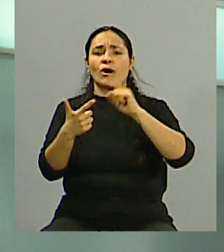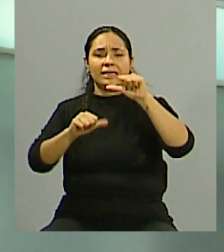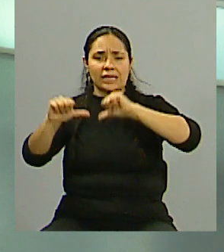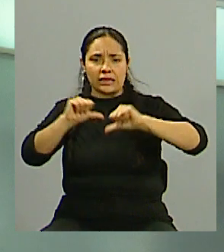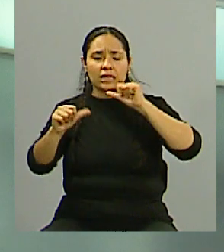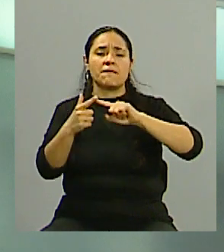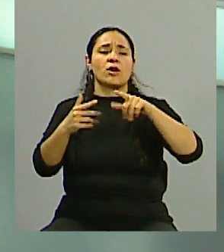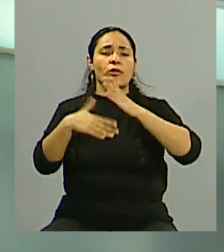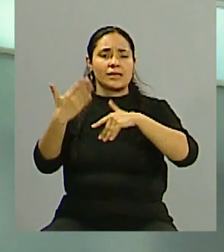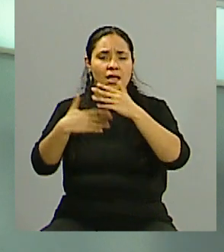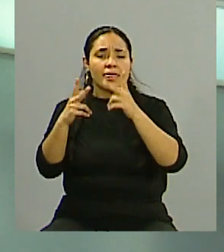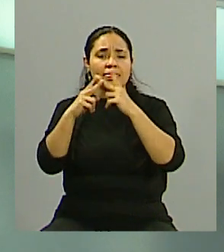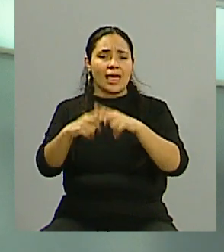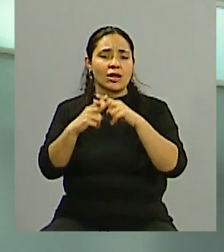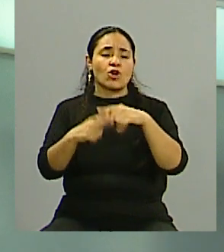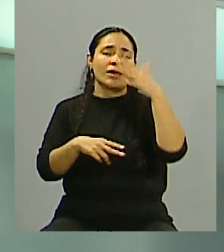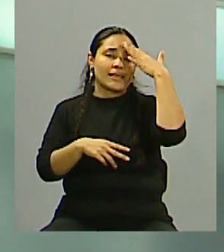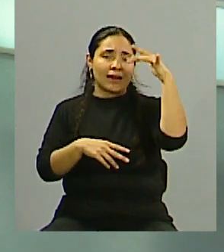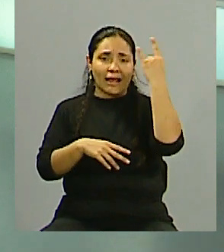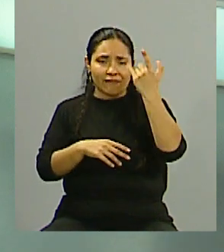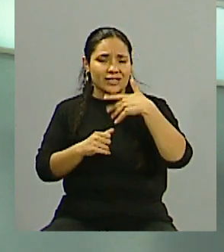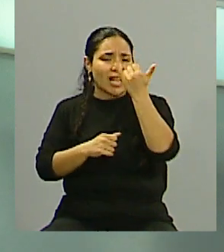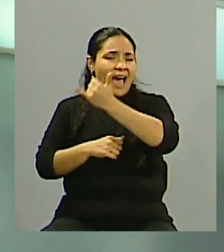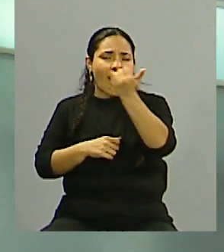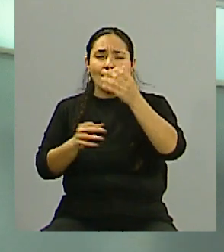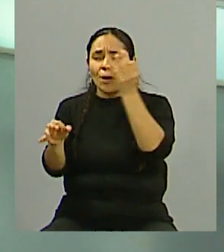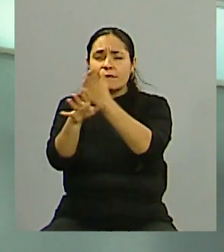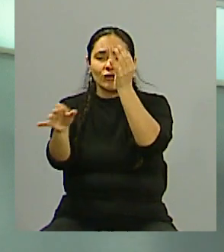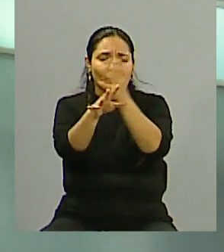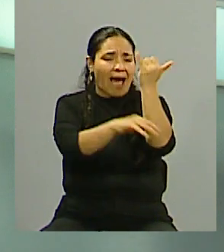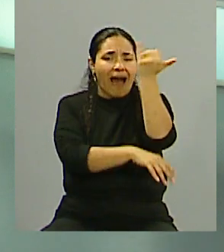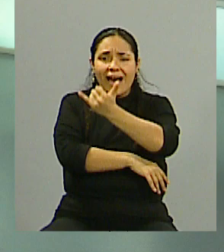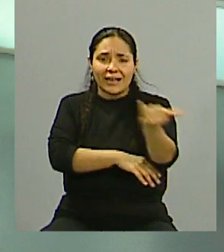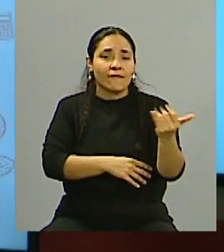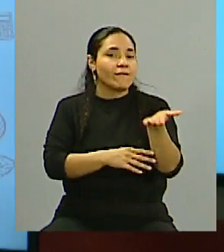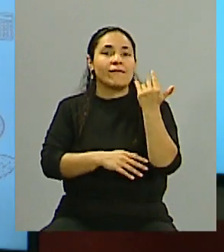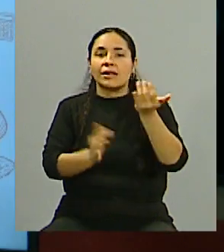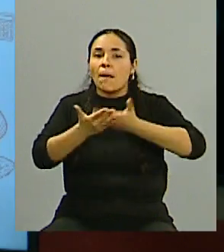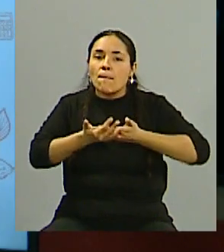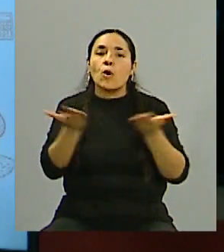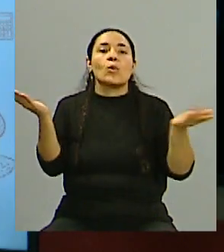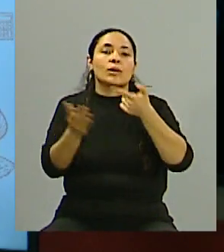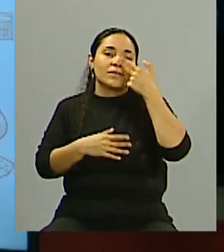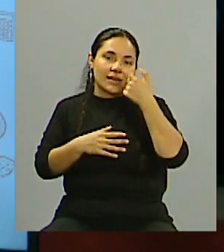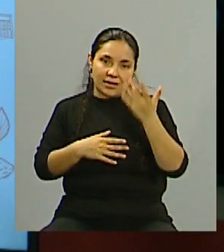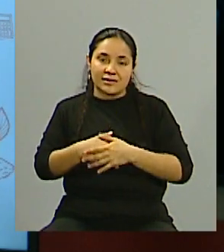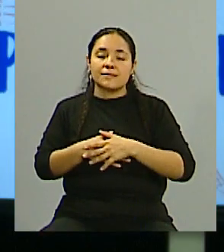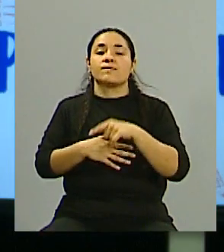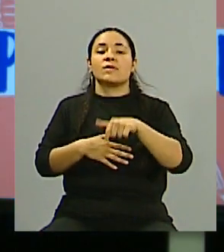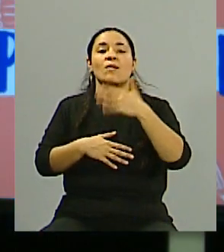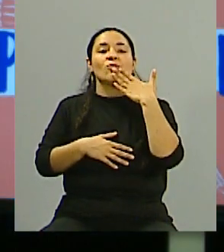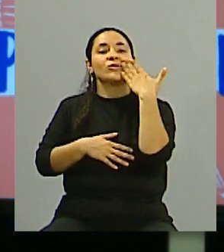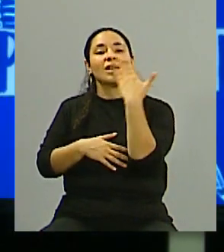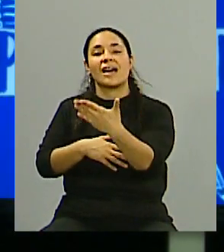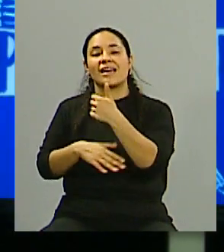técnicos en inteligencia artificial, creo que le falta políticas públicas. Bueno, ese debe ser el compromiso de todos, en definitiva. Mario, muchísimas